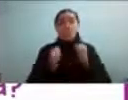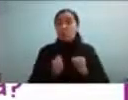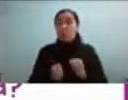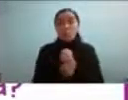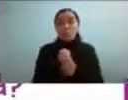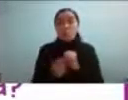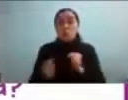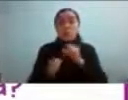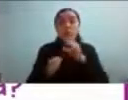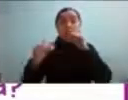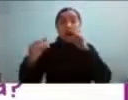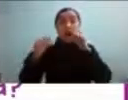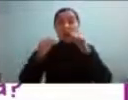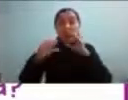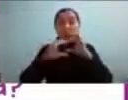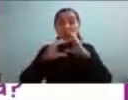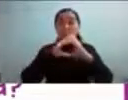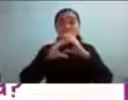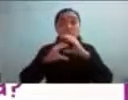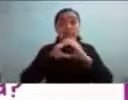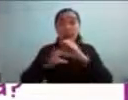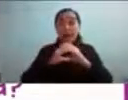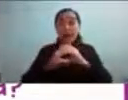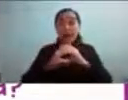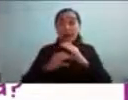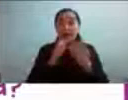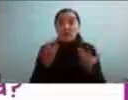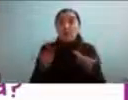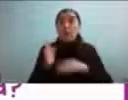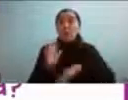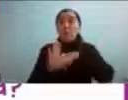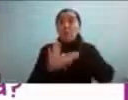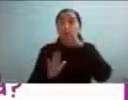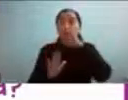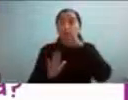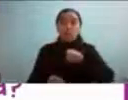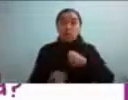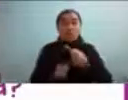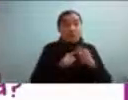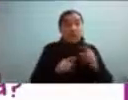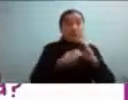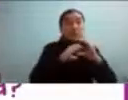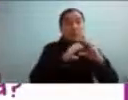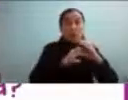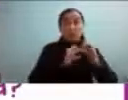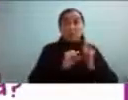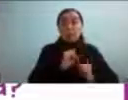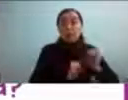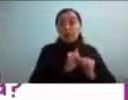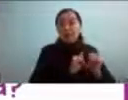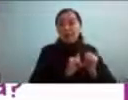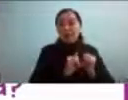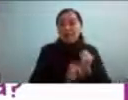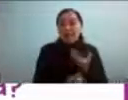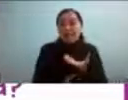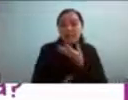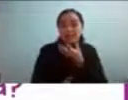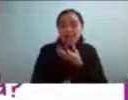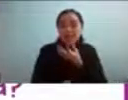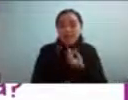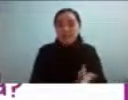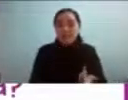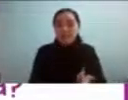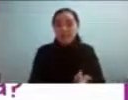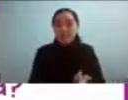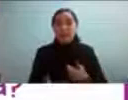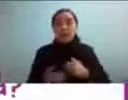comunicarnos como lo suele hacer la mayoría de la gente entonces aquí lo que yo siento y mi